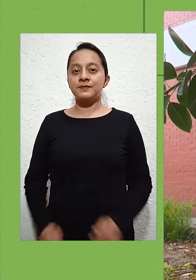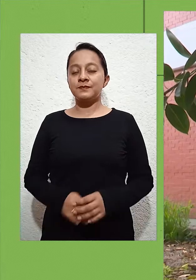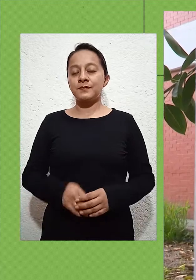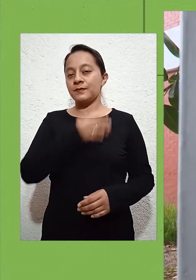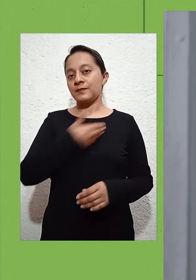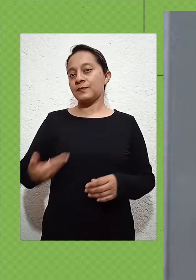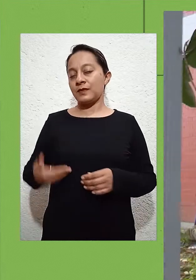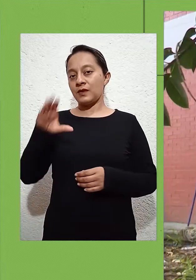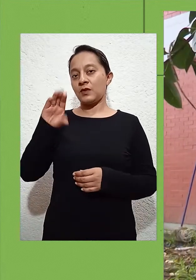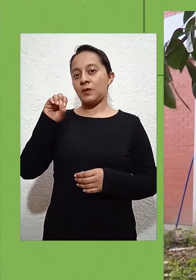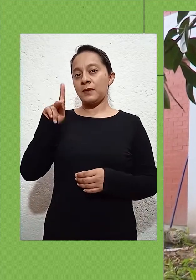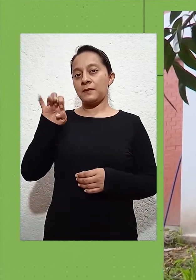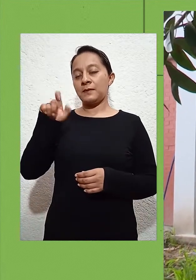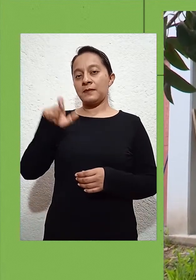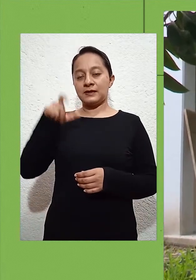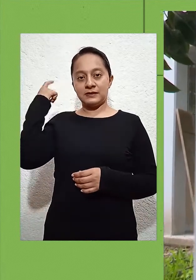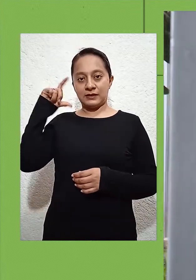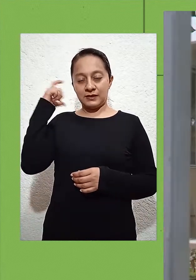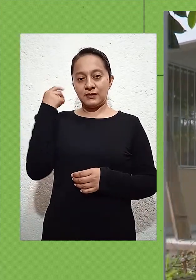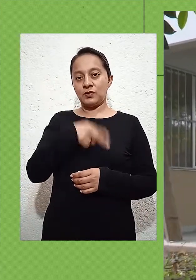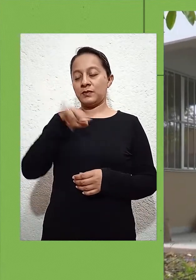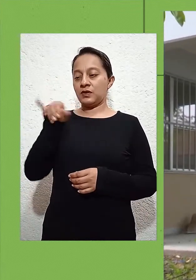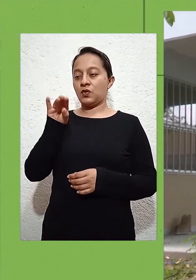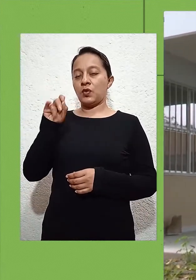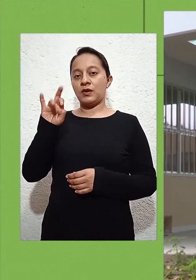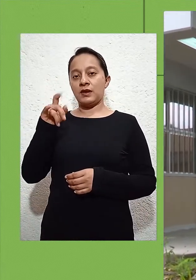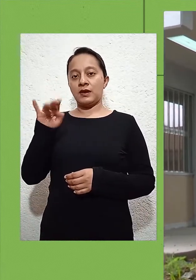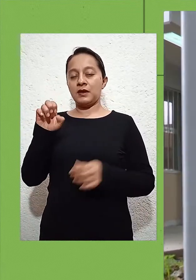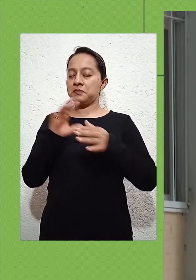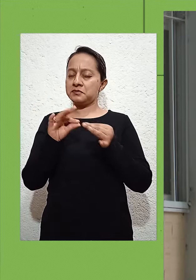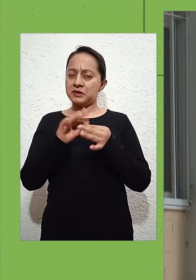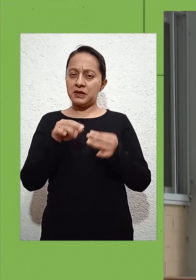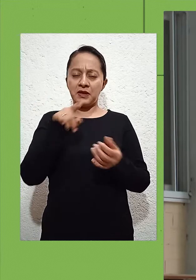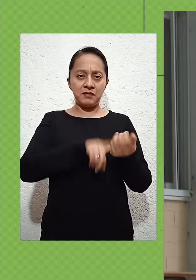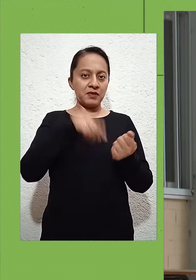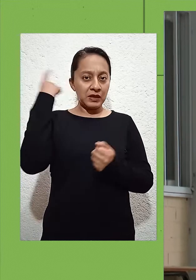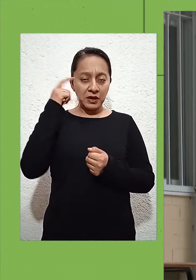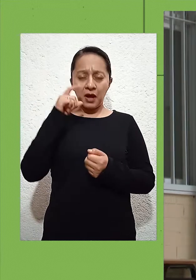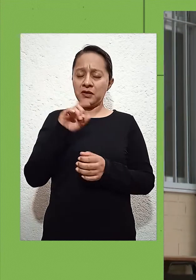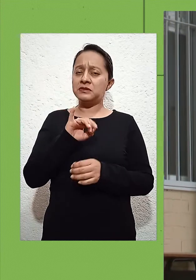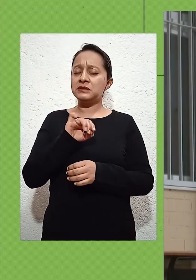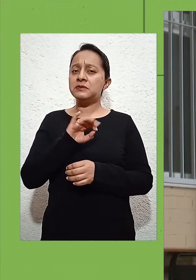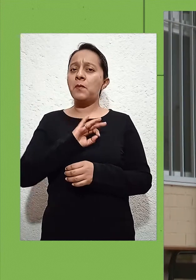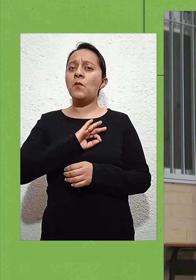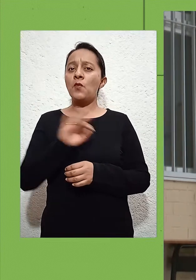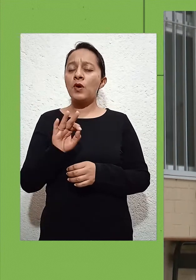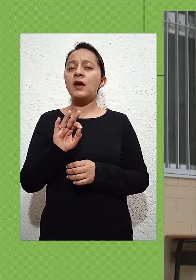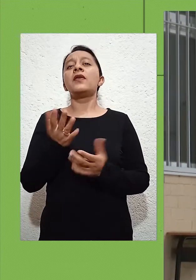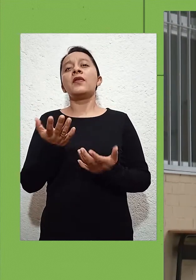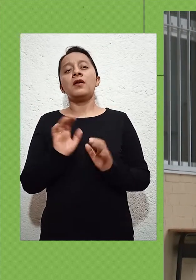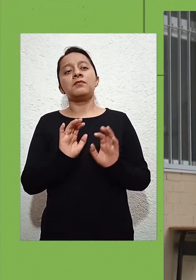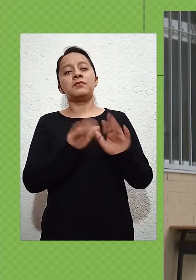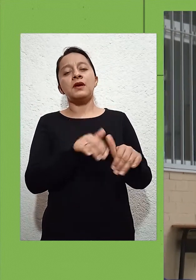El presidente de la Coparmex Querétaro, Jorge Camacho, aseguró que en Querétaro sí hay condiciones para regresar a clases el próximo 30 de